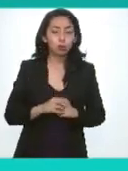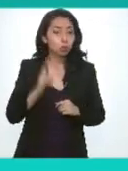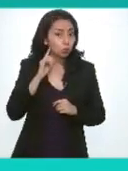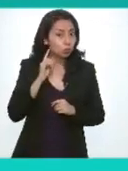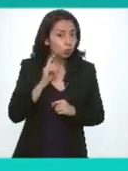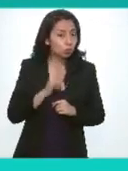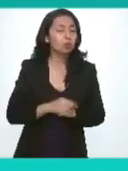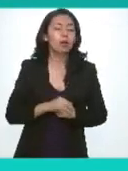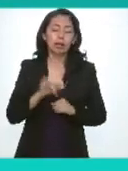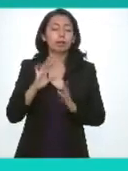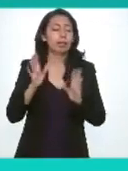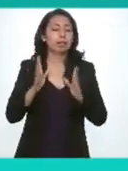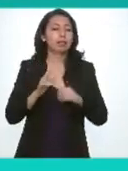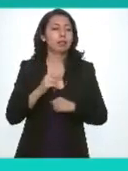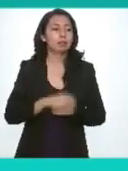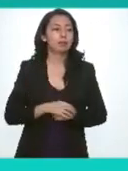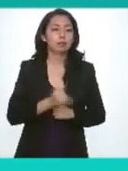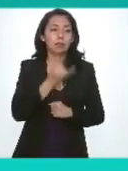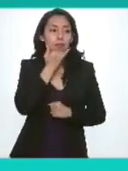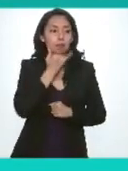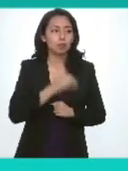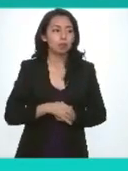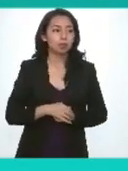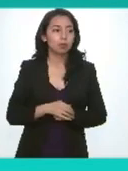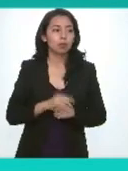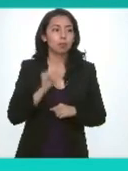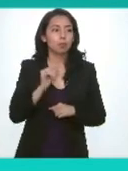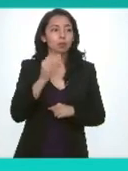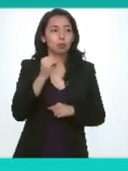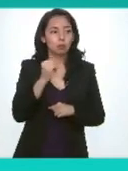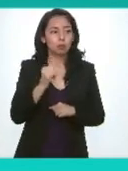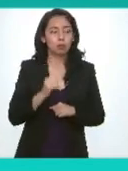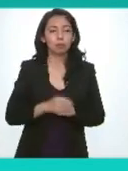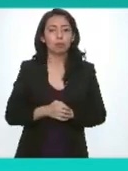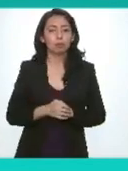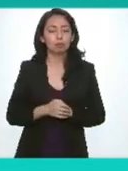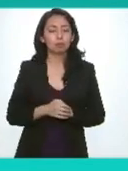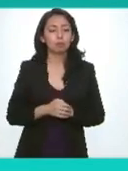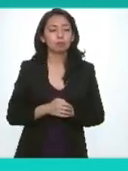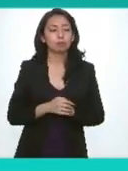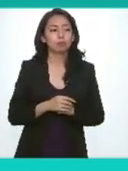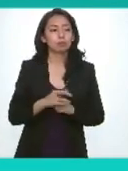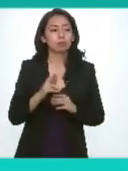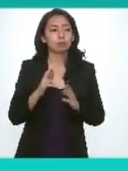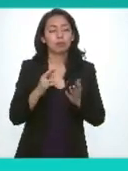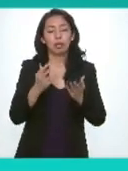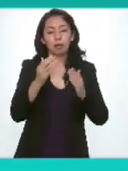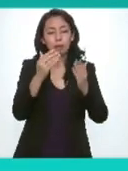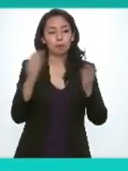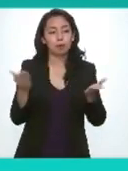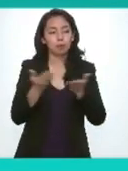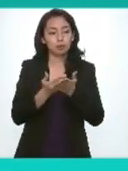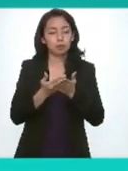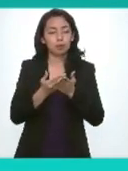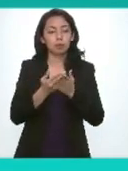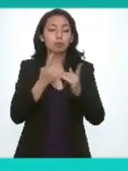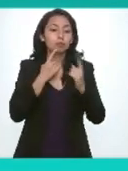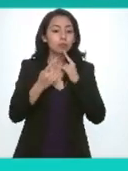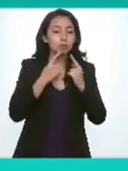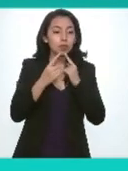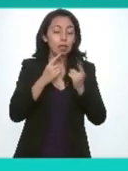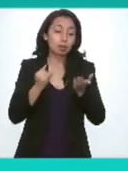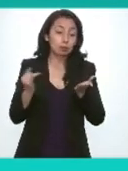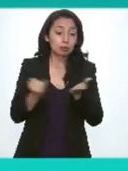escucha ahora sí ah perdón el punto nueve del orden del día de esta sesión es el referente a la presentación discusión y en su caso